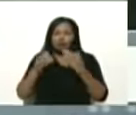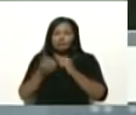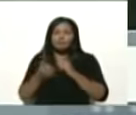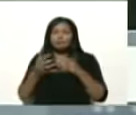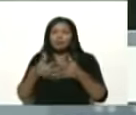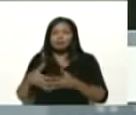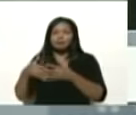norteamericano,